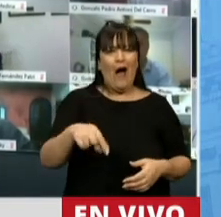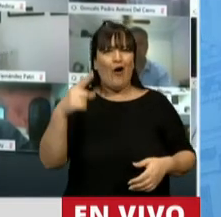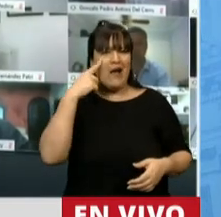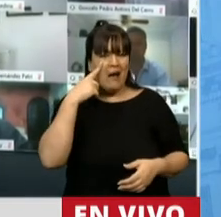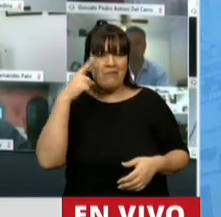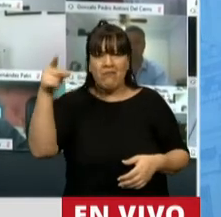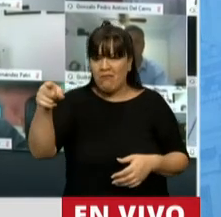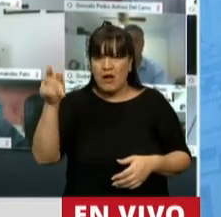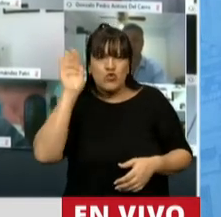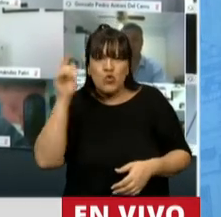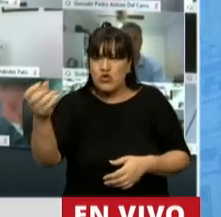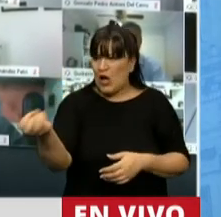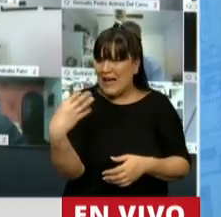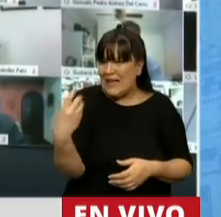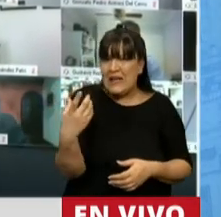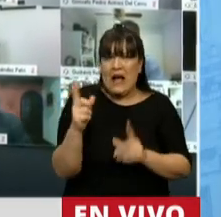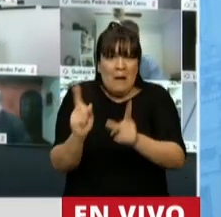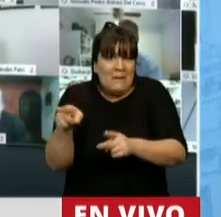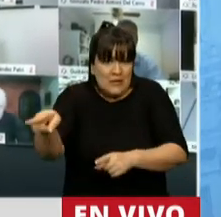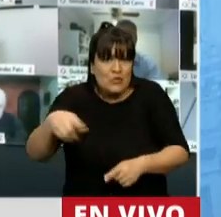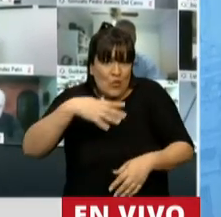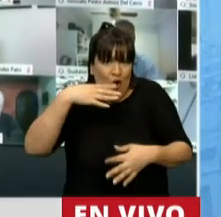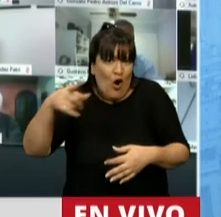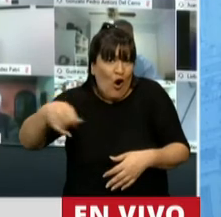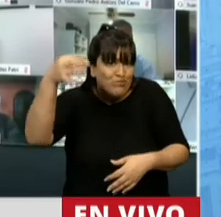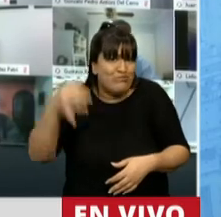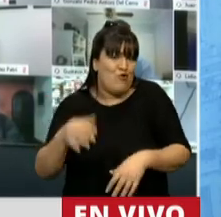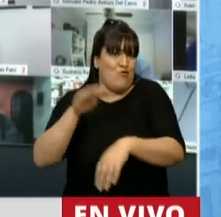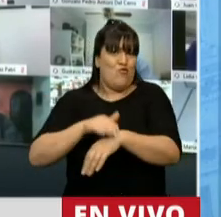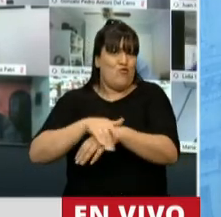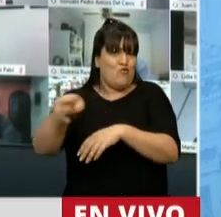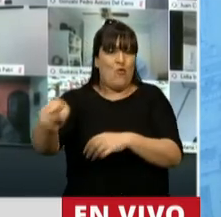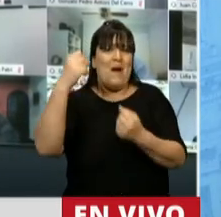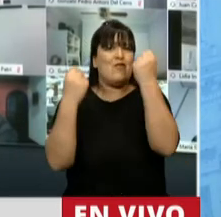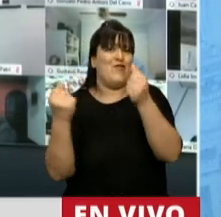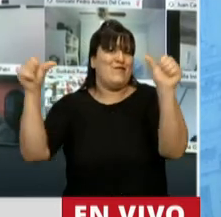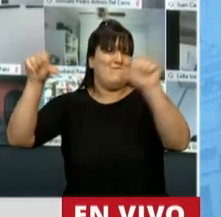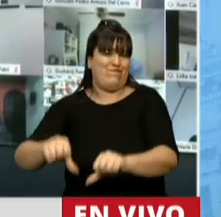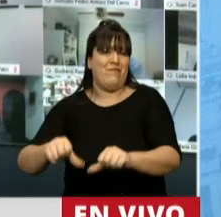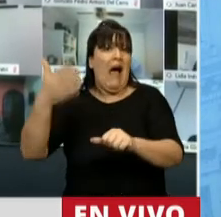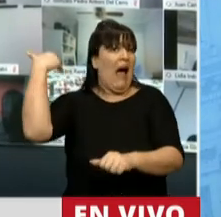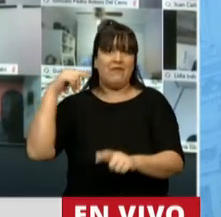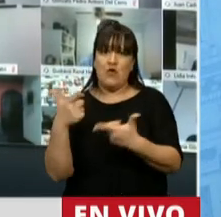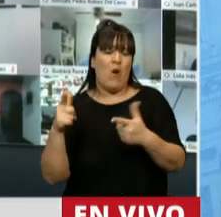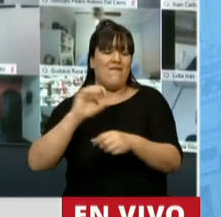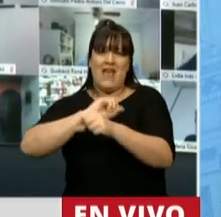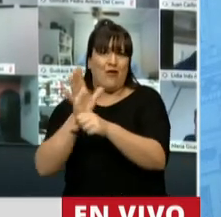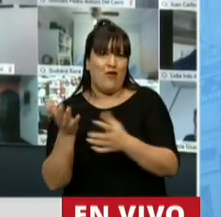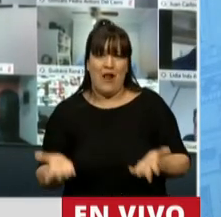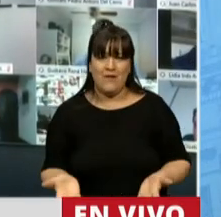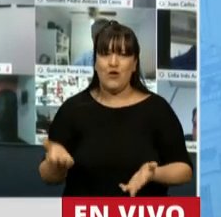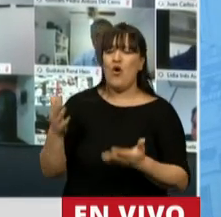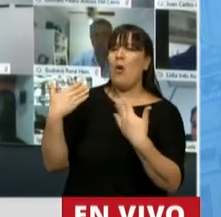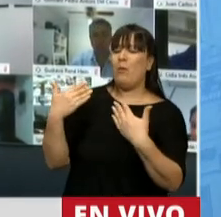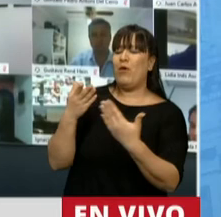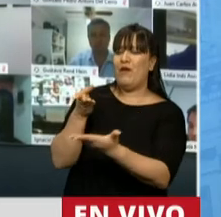críticas de quienes generaron una verdadera pandemia económica sin haber existido un virus. Diputada, le puedo pedir si